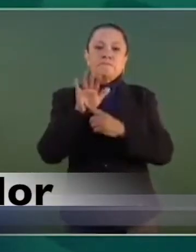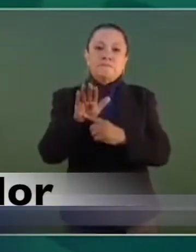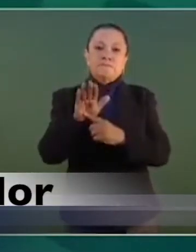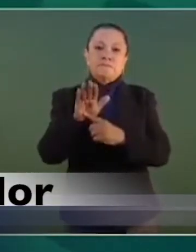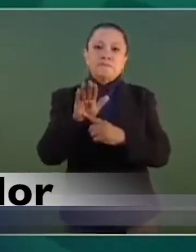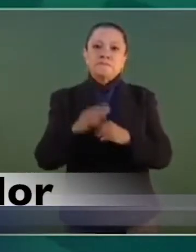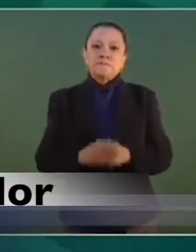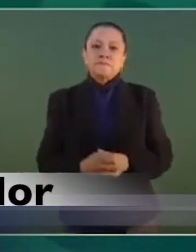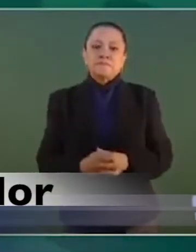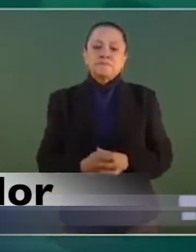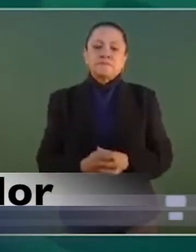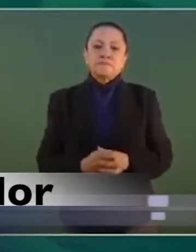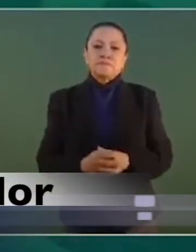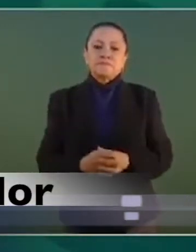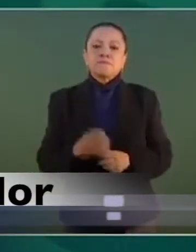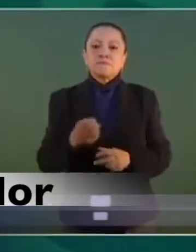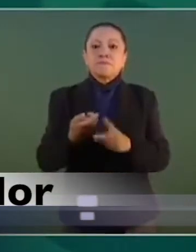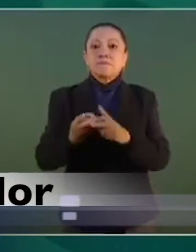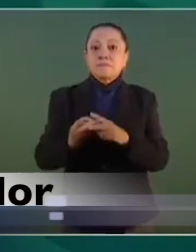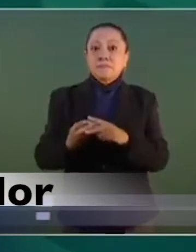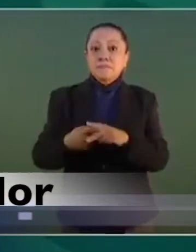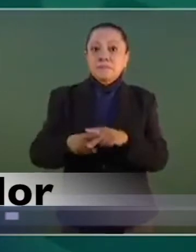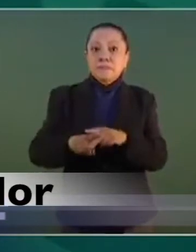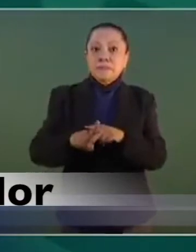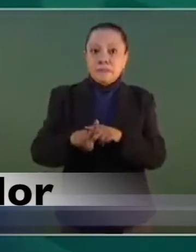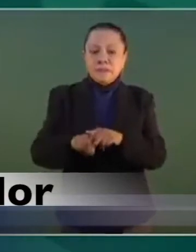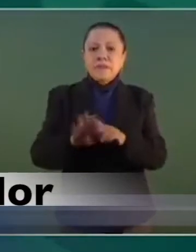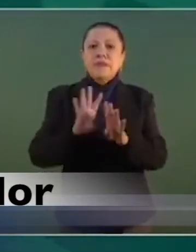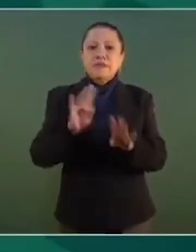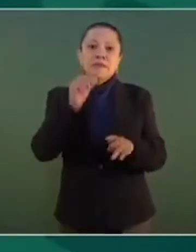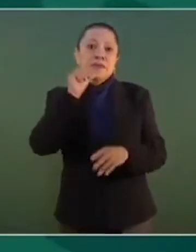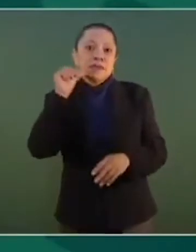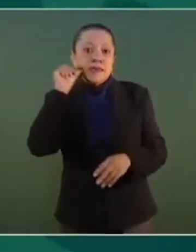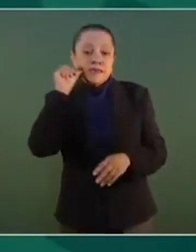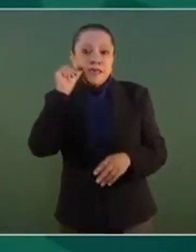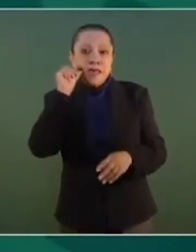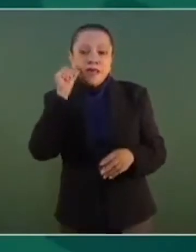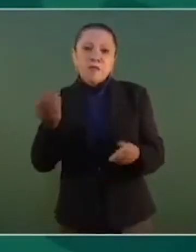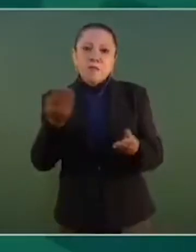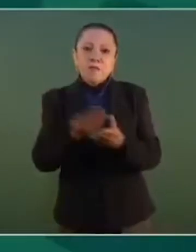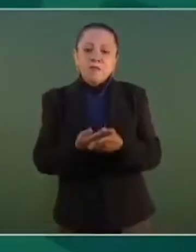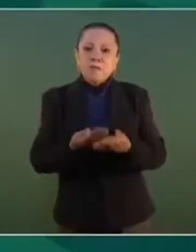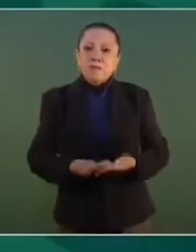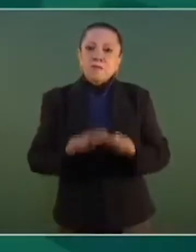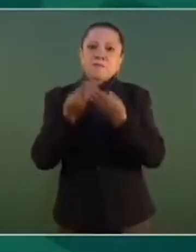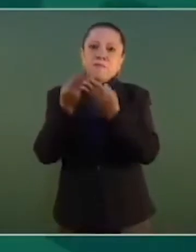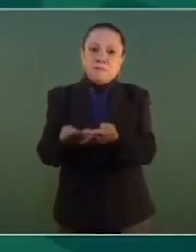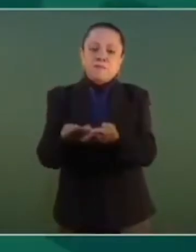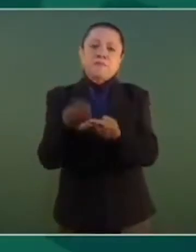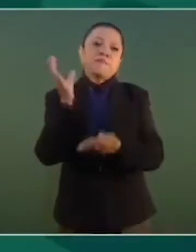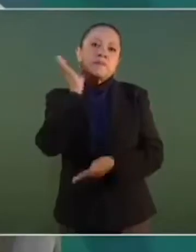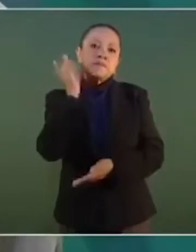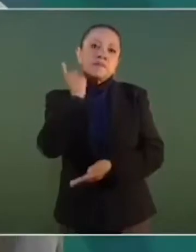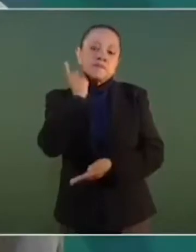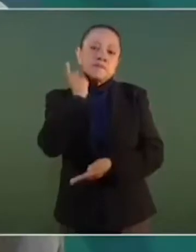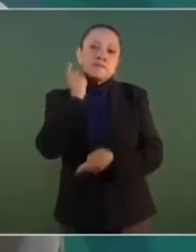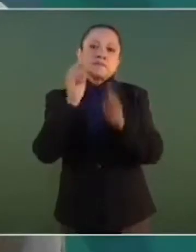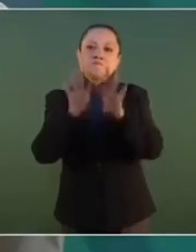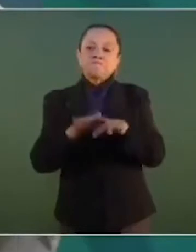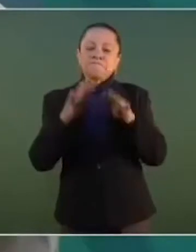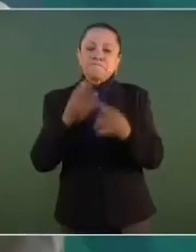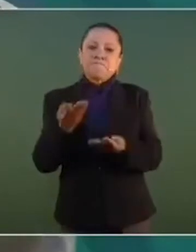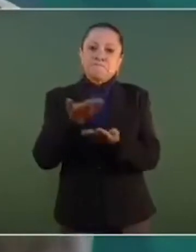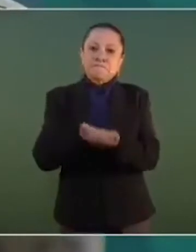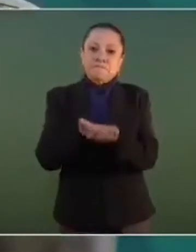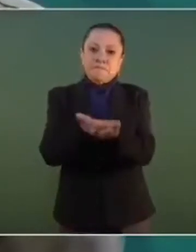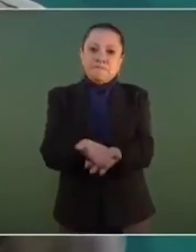iniciativa que se envió desde ayer al Congreso para